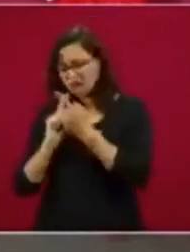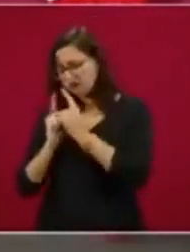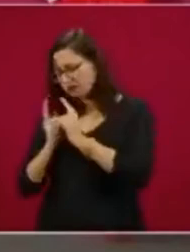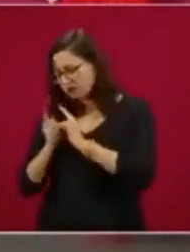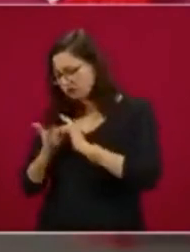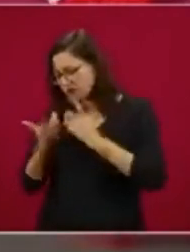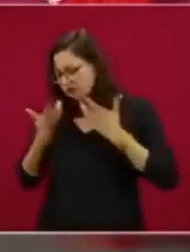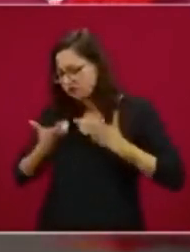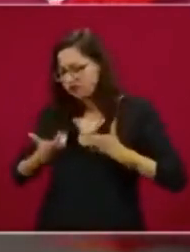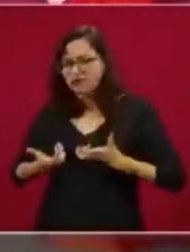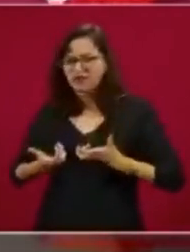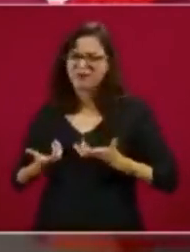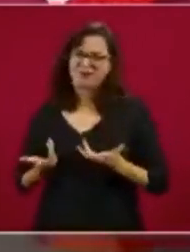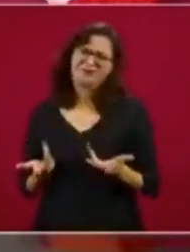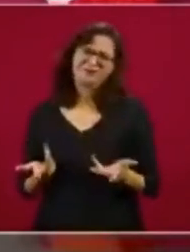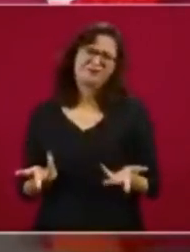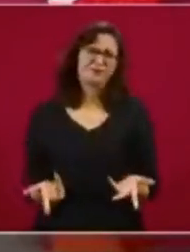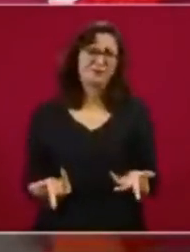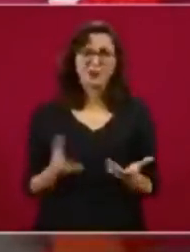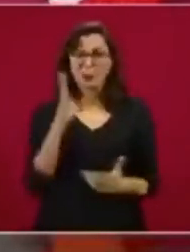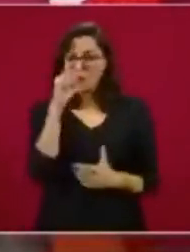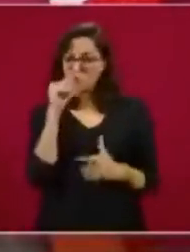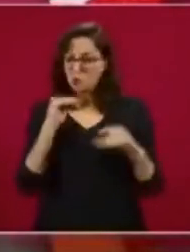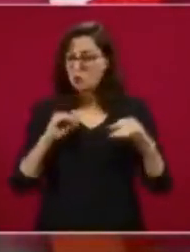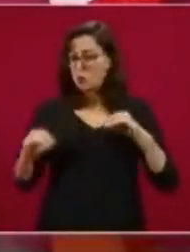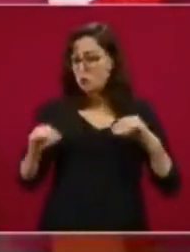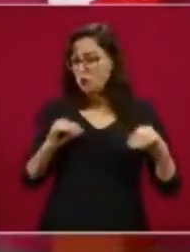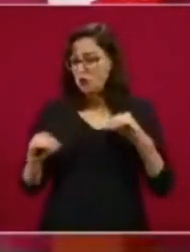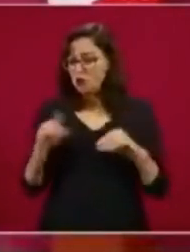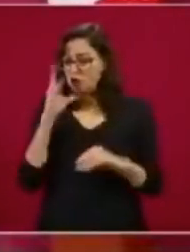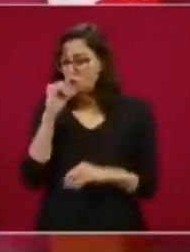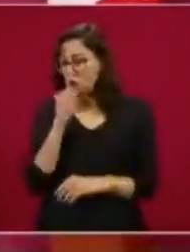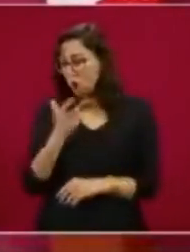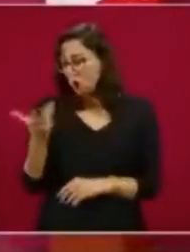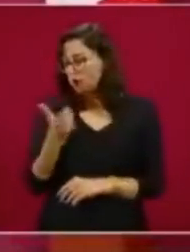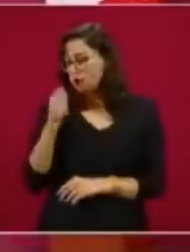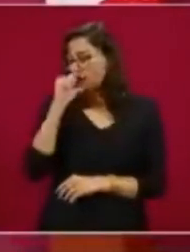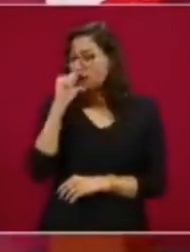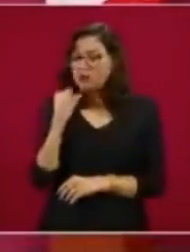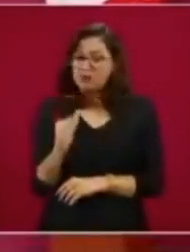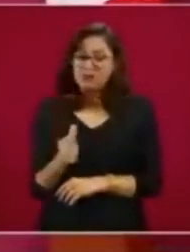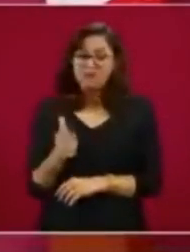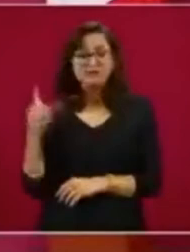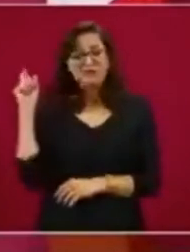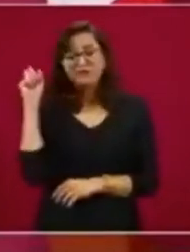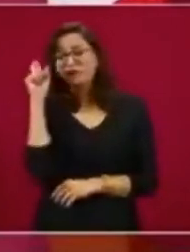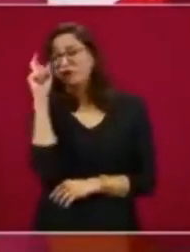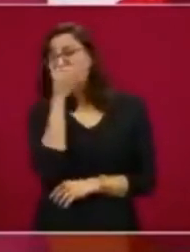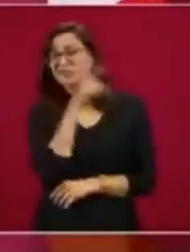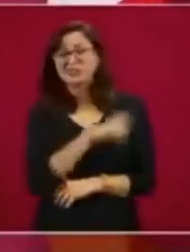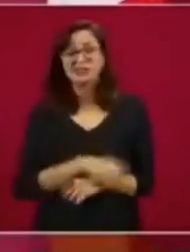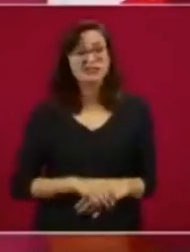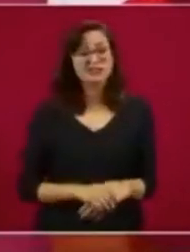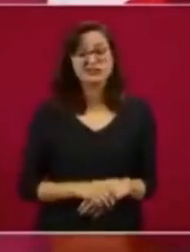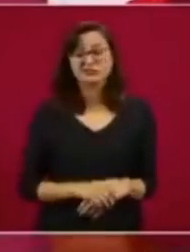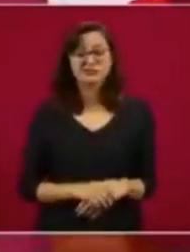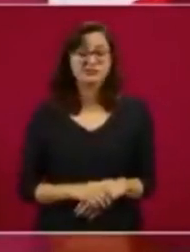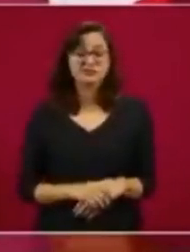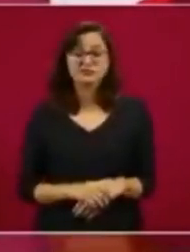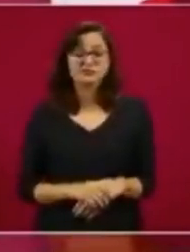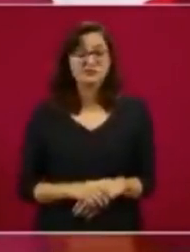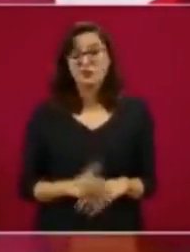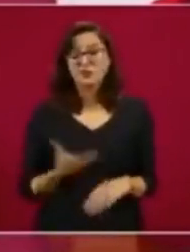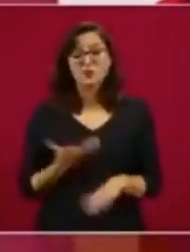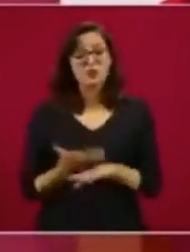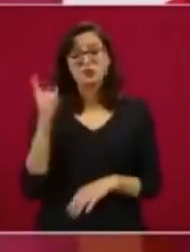ya nos inmovilicemos, no vamos a hacer nada, está muy difícil la situación.